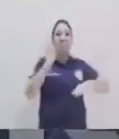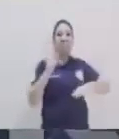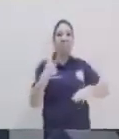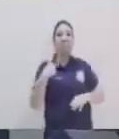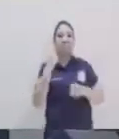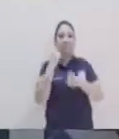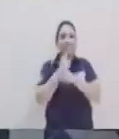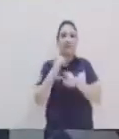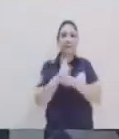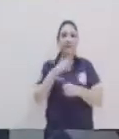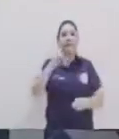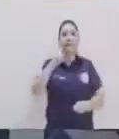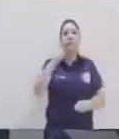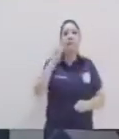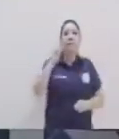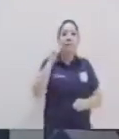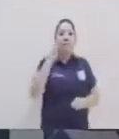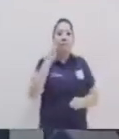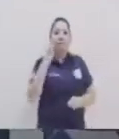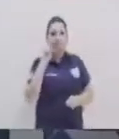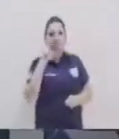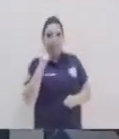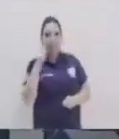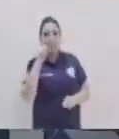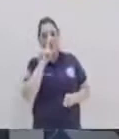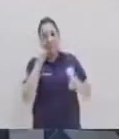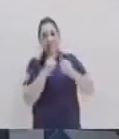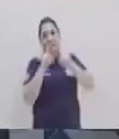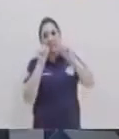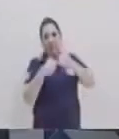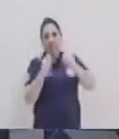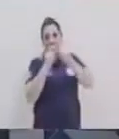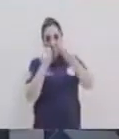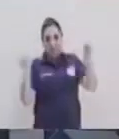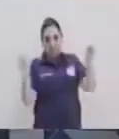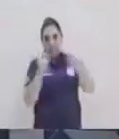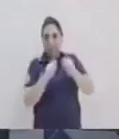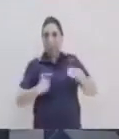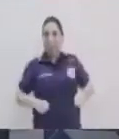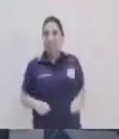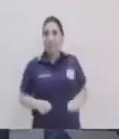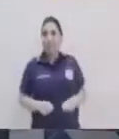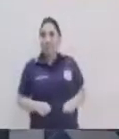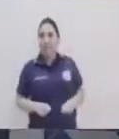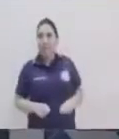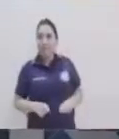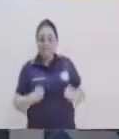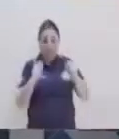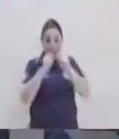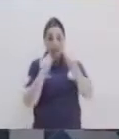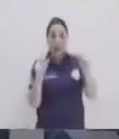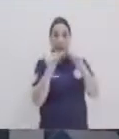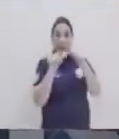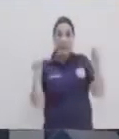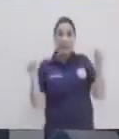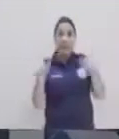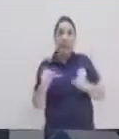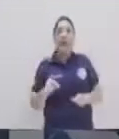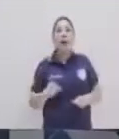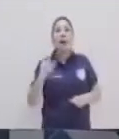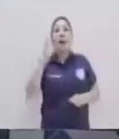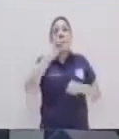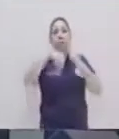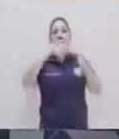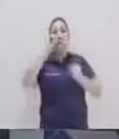Y también podemos ver, también podemos medir esta línea focal, que se le llama línea focal porque es la línea que pasa por el